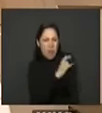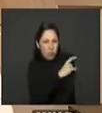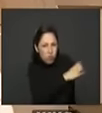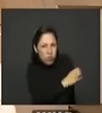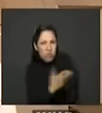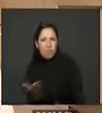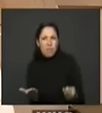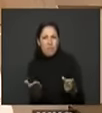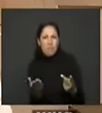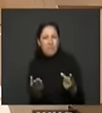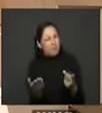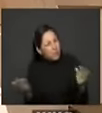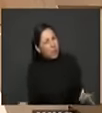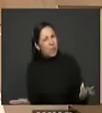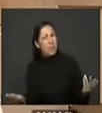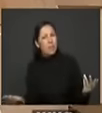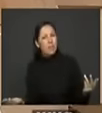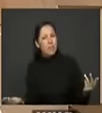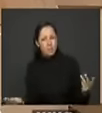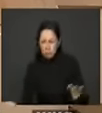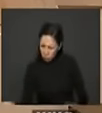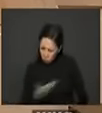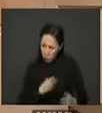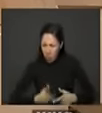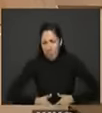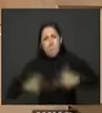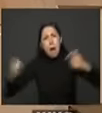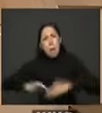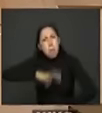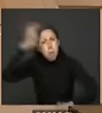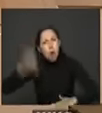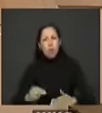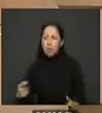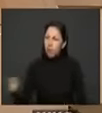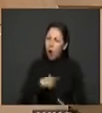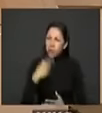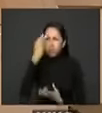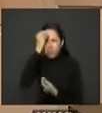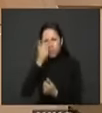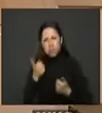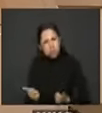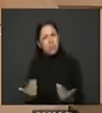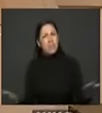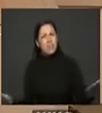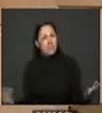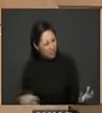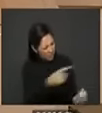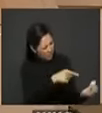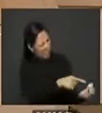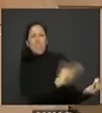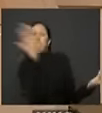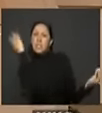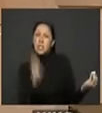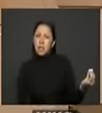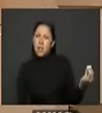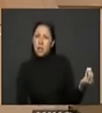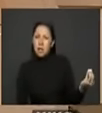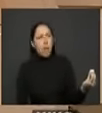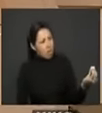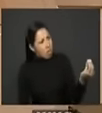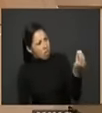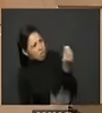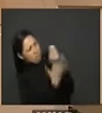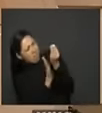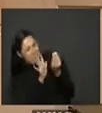ser que los demás los colombianos decentes que somos la inmensa mayoría de este país no seamos capaces de domesticar a esos tipos en unas